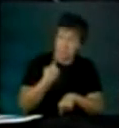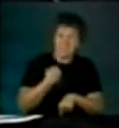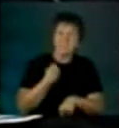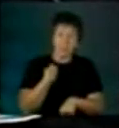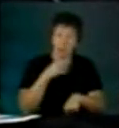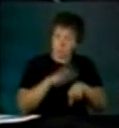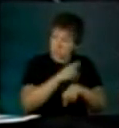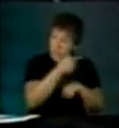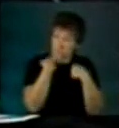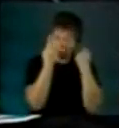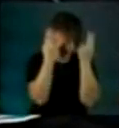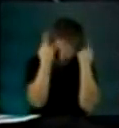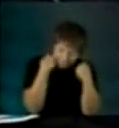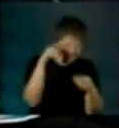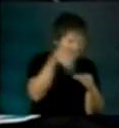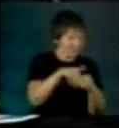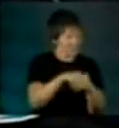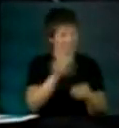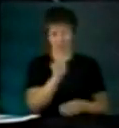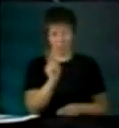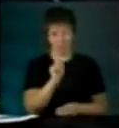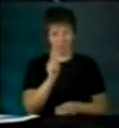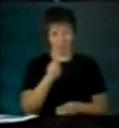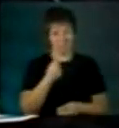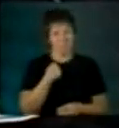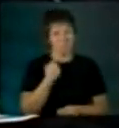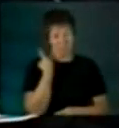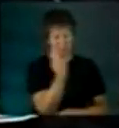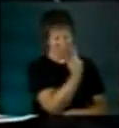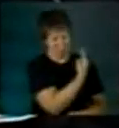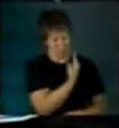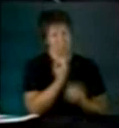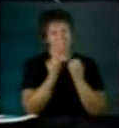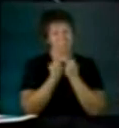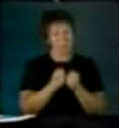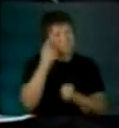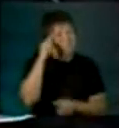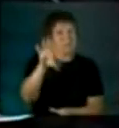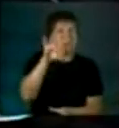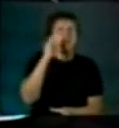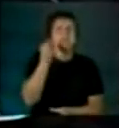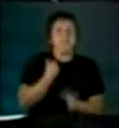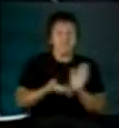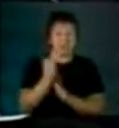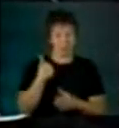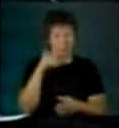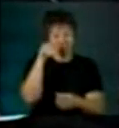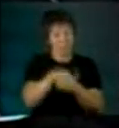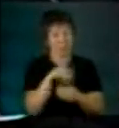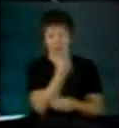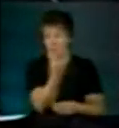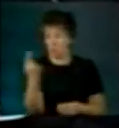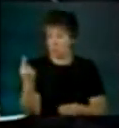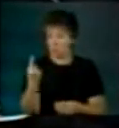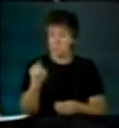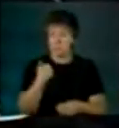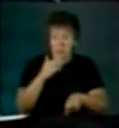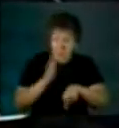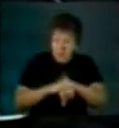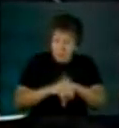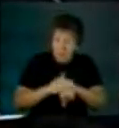partido, que evalúan y auditan las gestiones, que los que hoy son